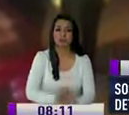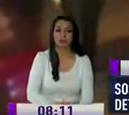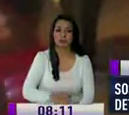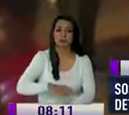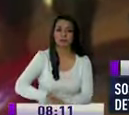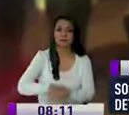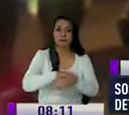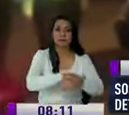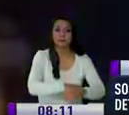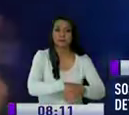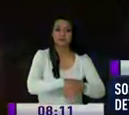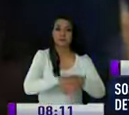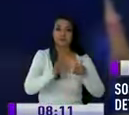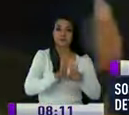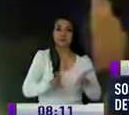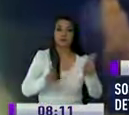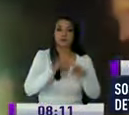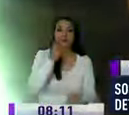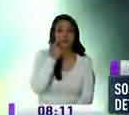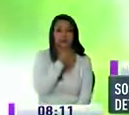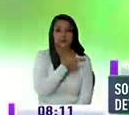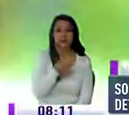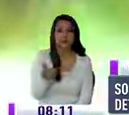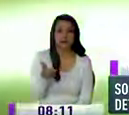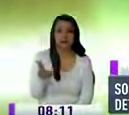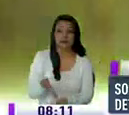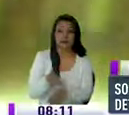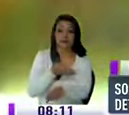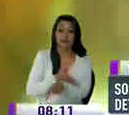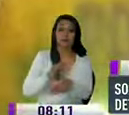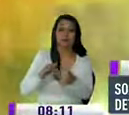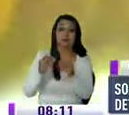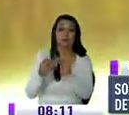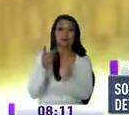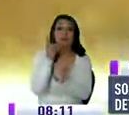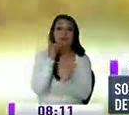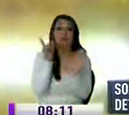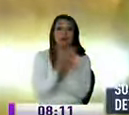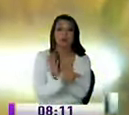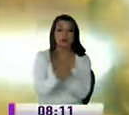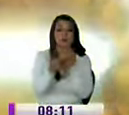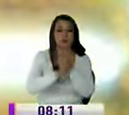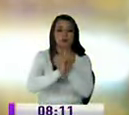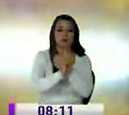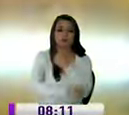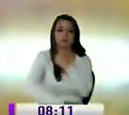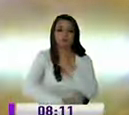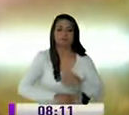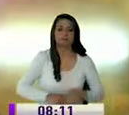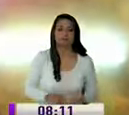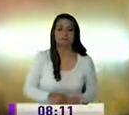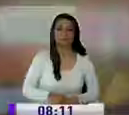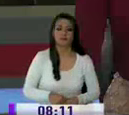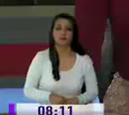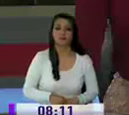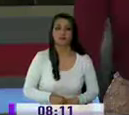fueron llevados a flagrancia para que respondan por las denuncias de la comunidad. En Quito informó Iván Casamen.